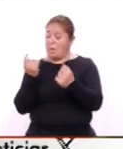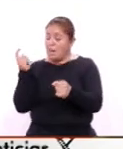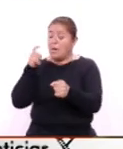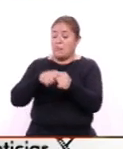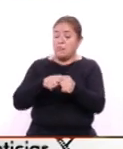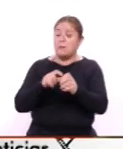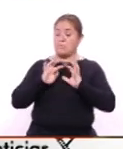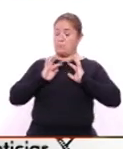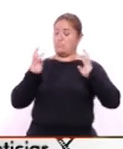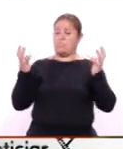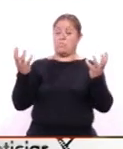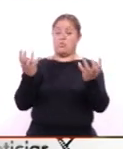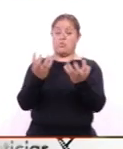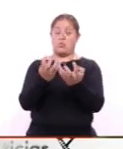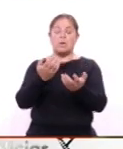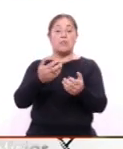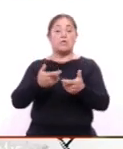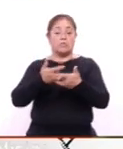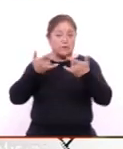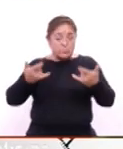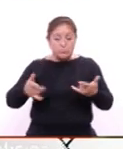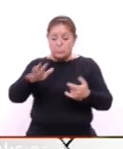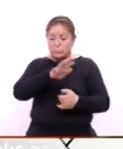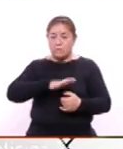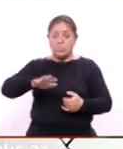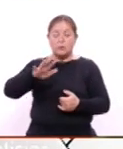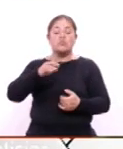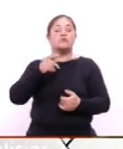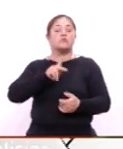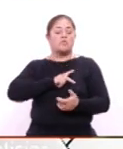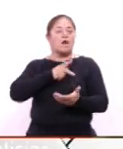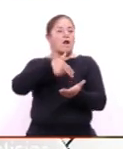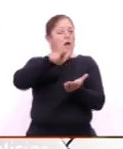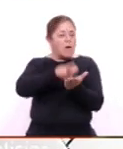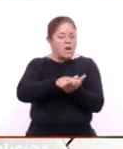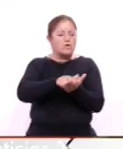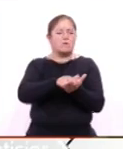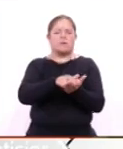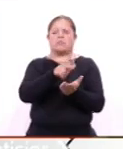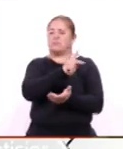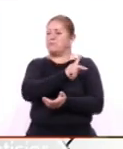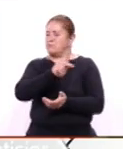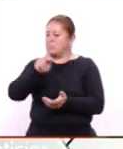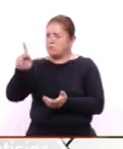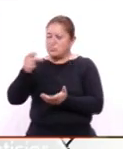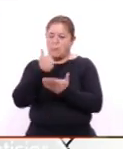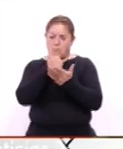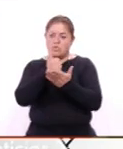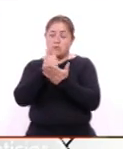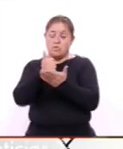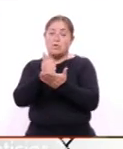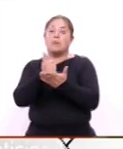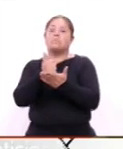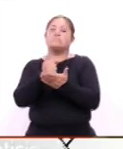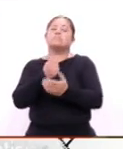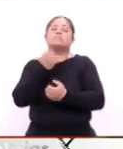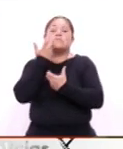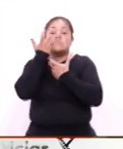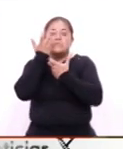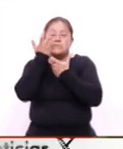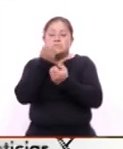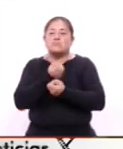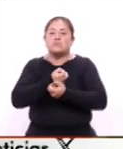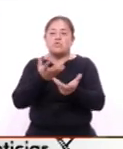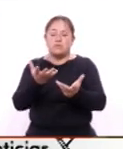escribimos somos héroes al servicio de la comunidad portadores de esperanza y arquitectos de un futuro